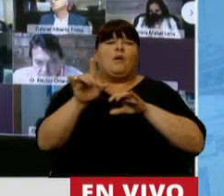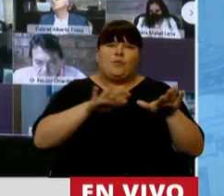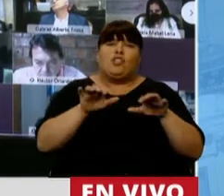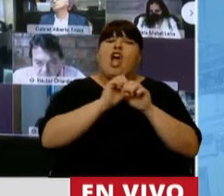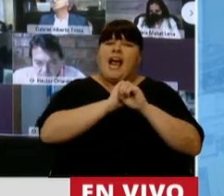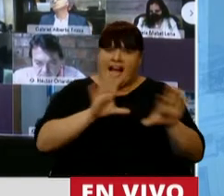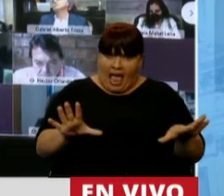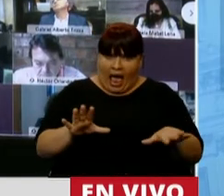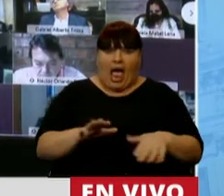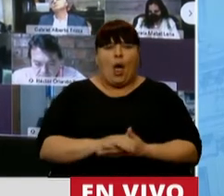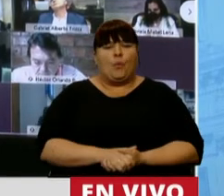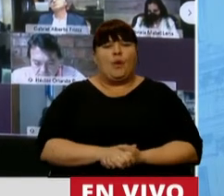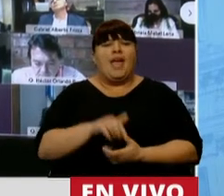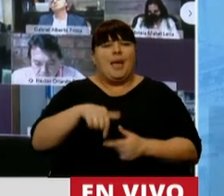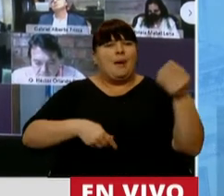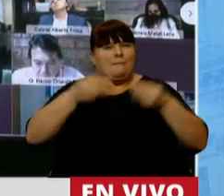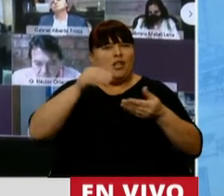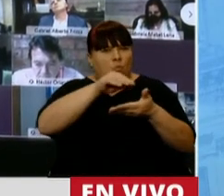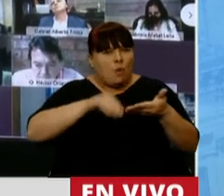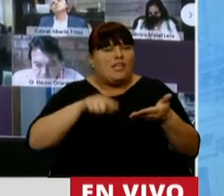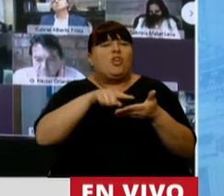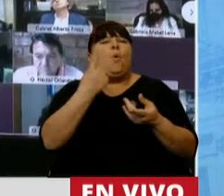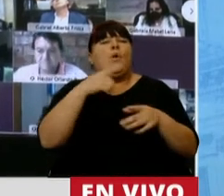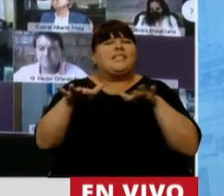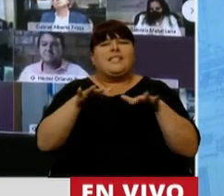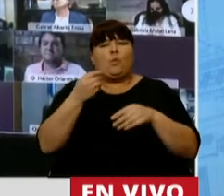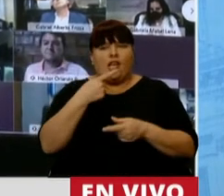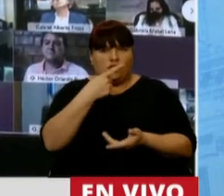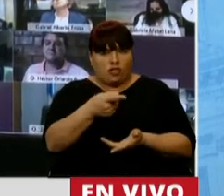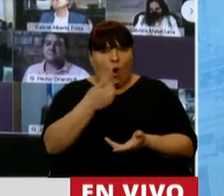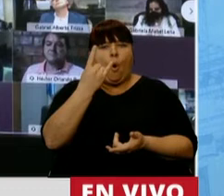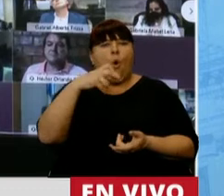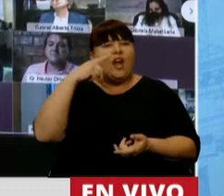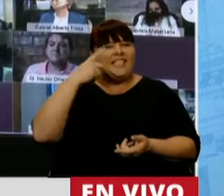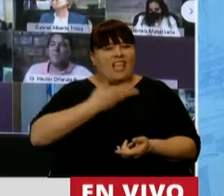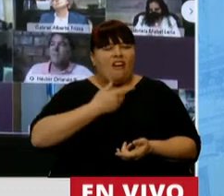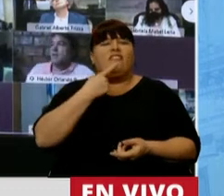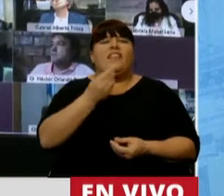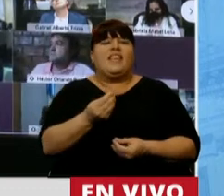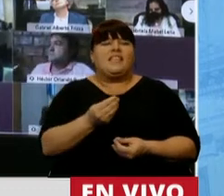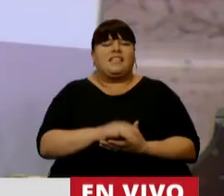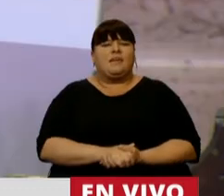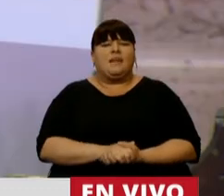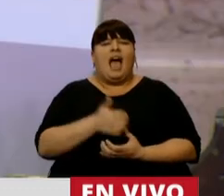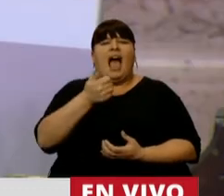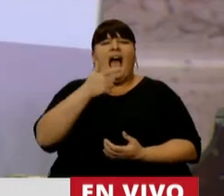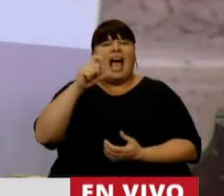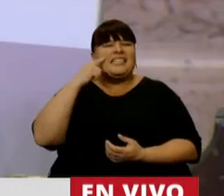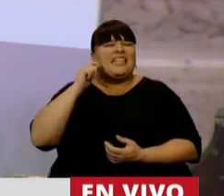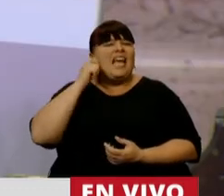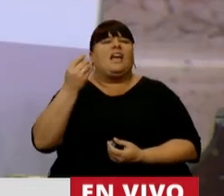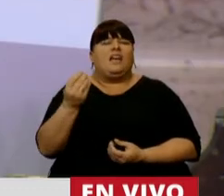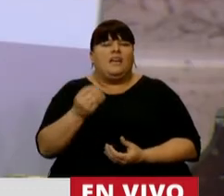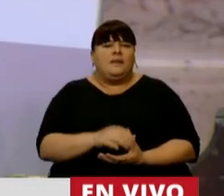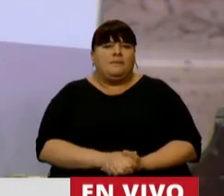graves que se plantean en este presupuesto. Y una de las situaciones que plantea UNICEF, que plantea SIG, es